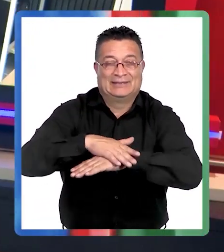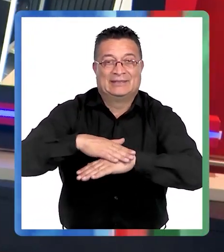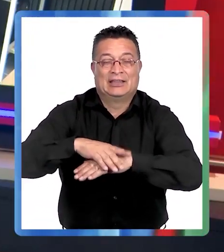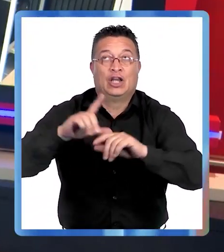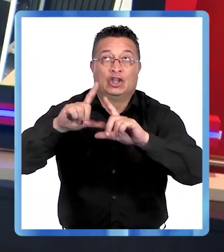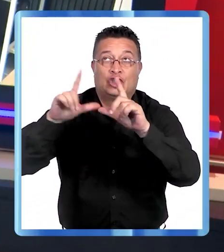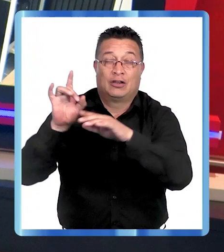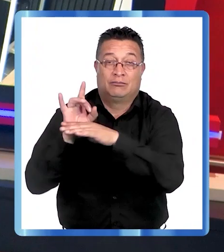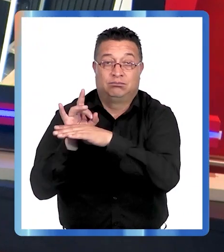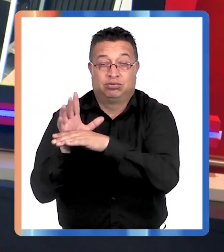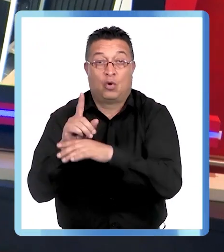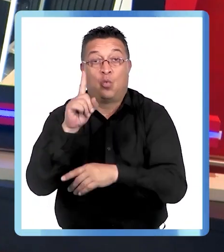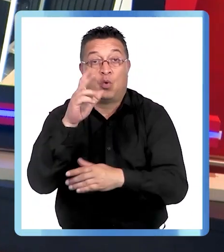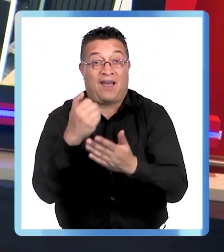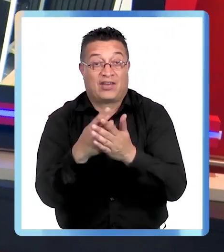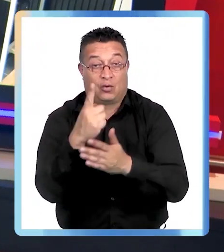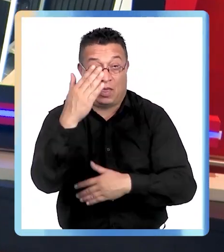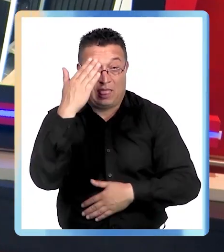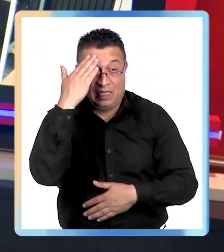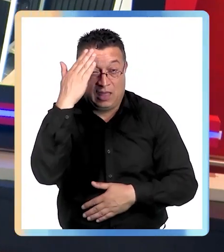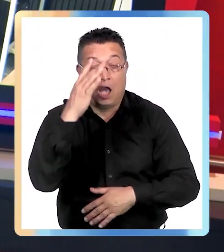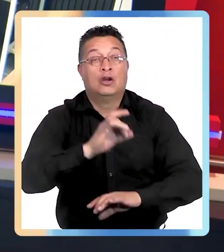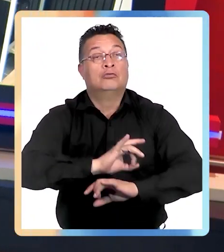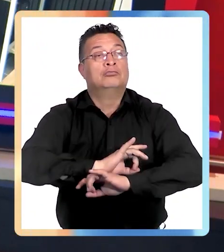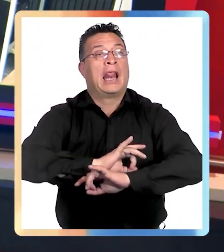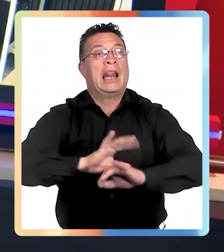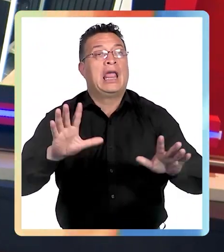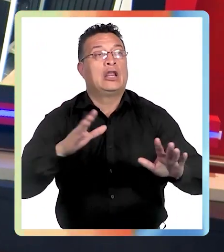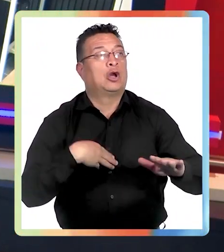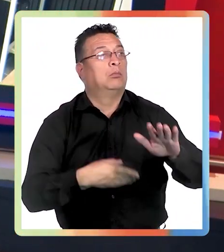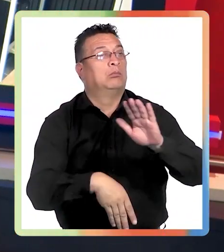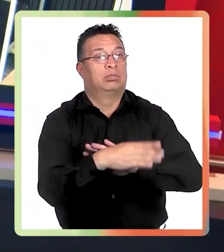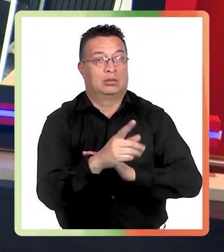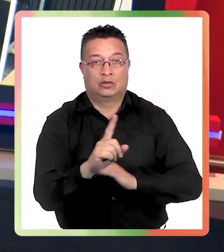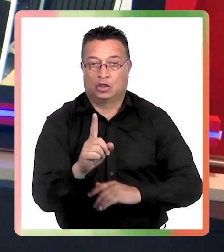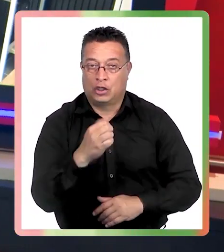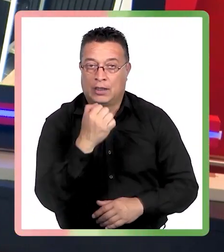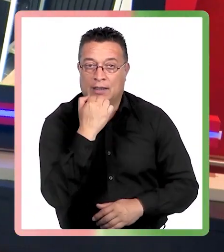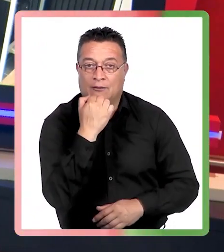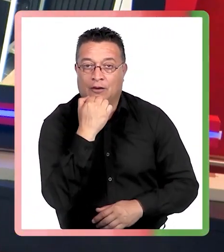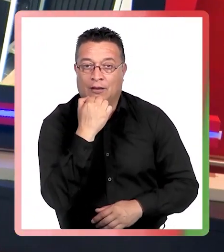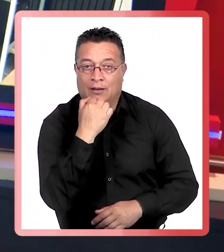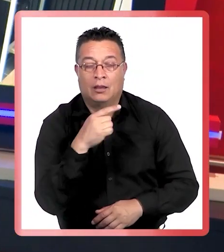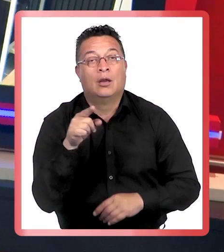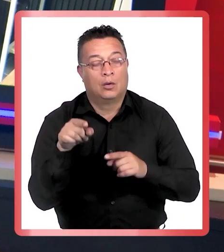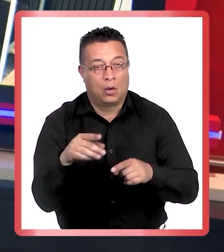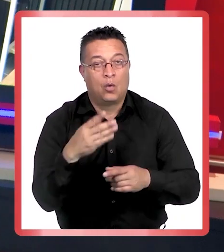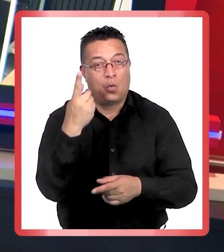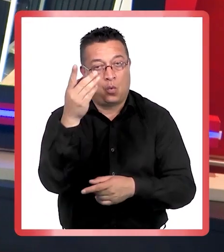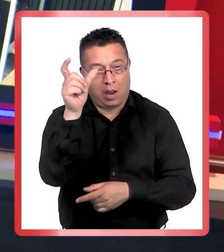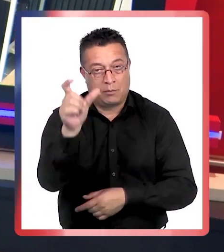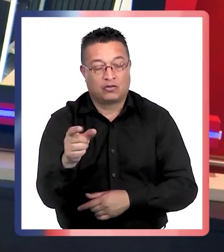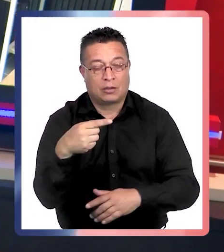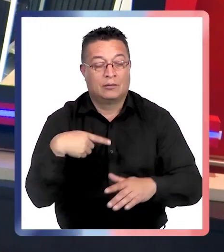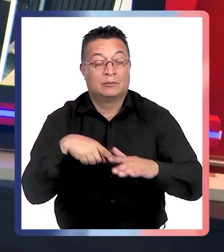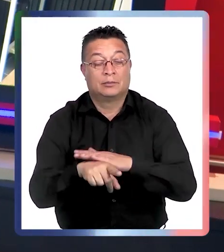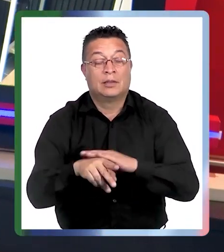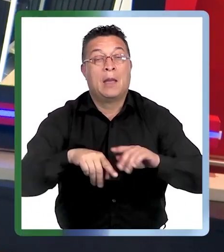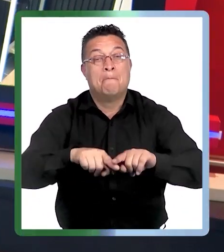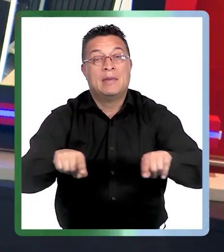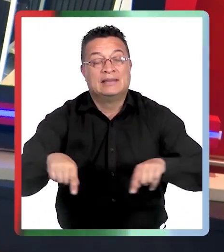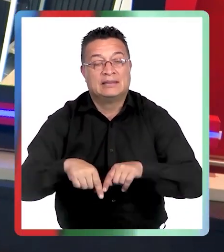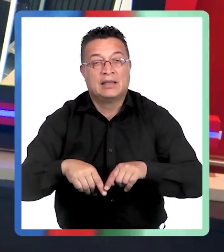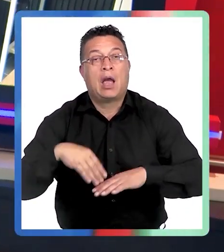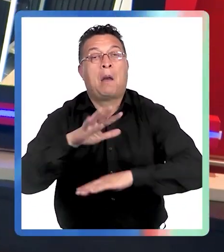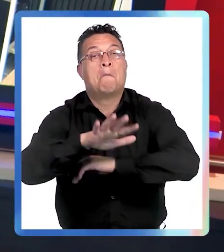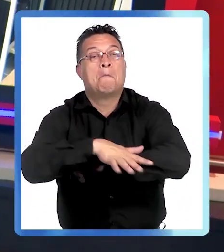protector solar una vez al día y después creen que con eso están listos y no están así. Y sobre todo cuando una persona ingresa, por ejemplo, a una piscina o al mar,